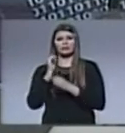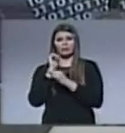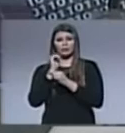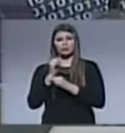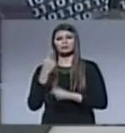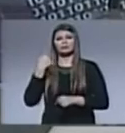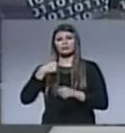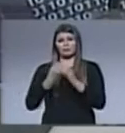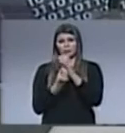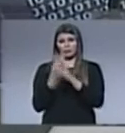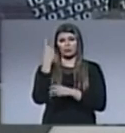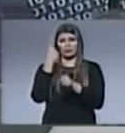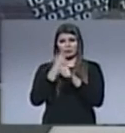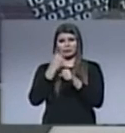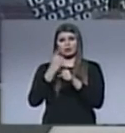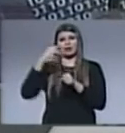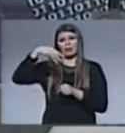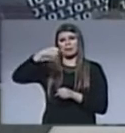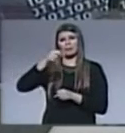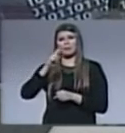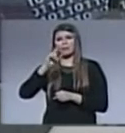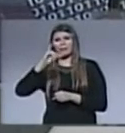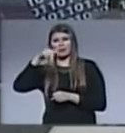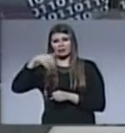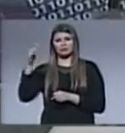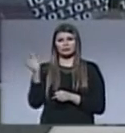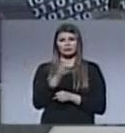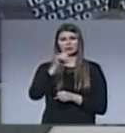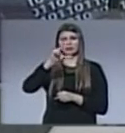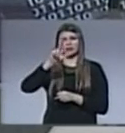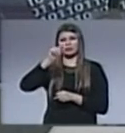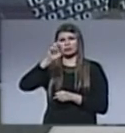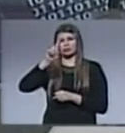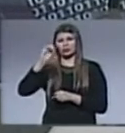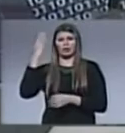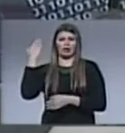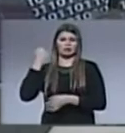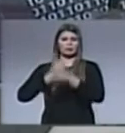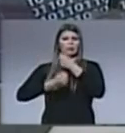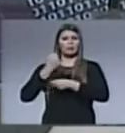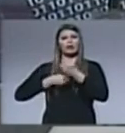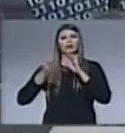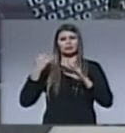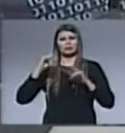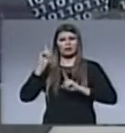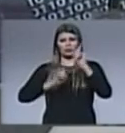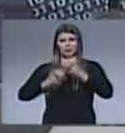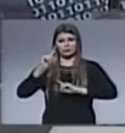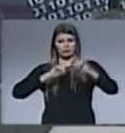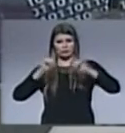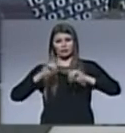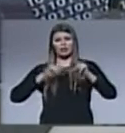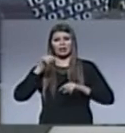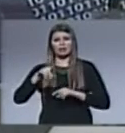Empezando con el reformador Martín Lutero mismo. En el siglo XX, algunos de los líderes han sido el